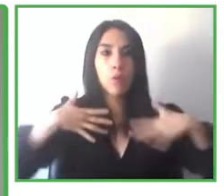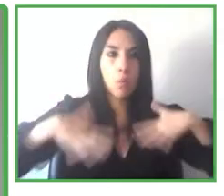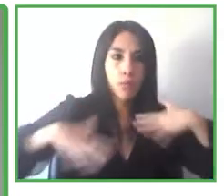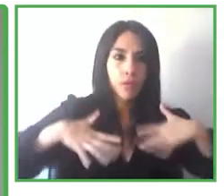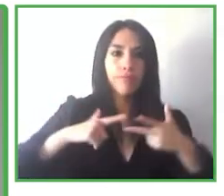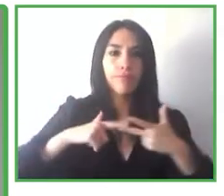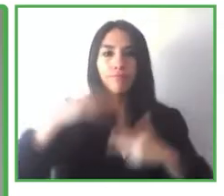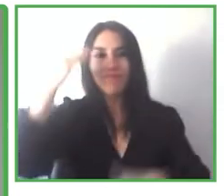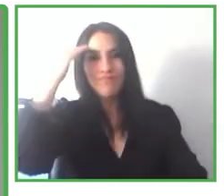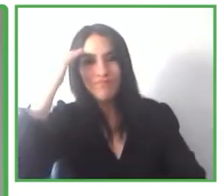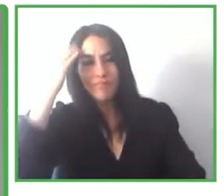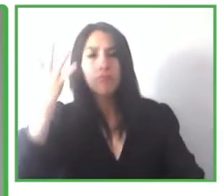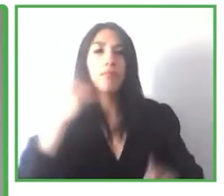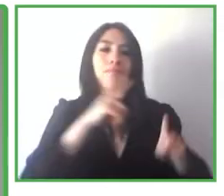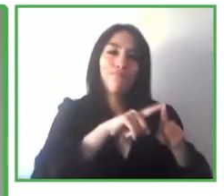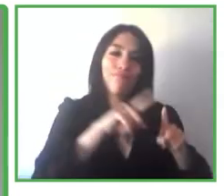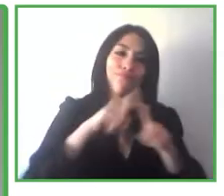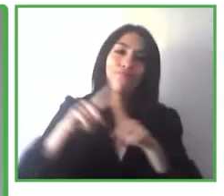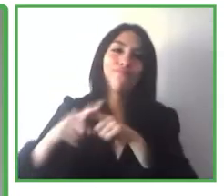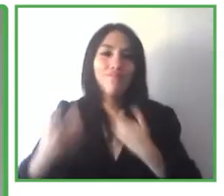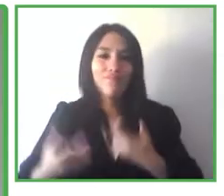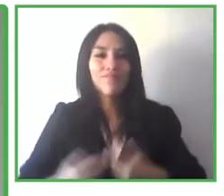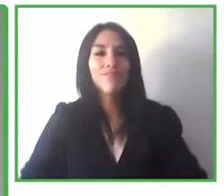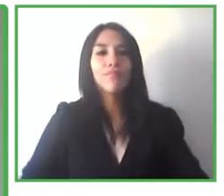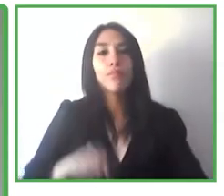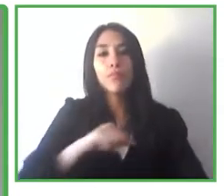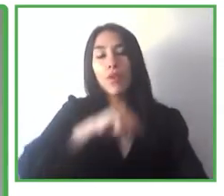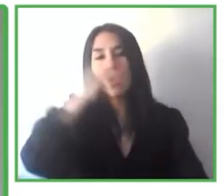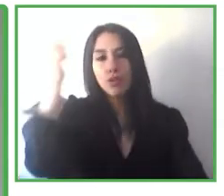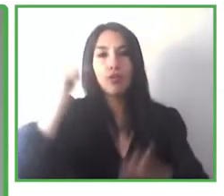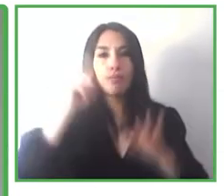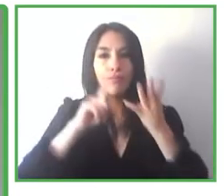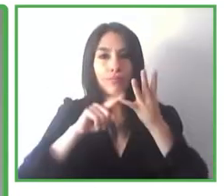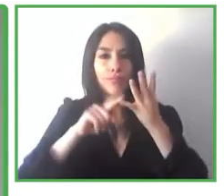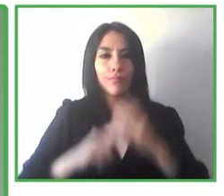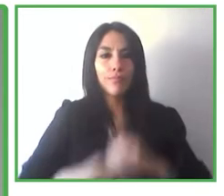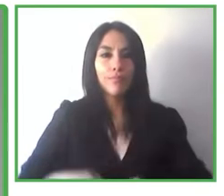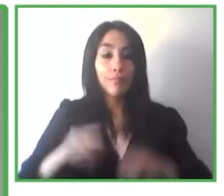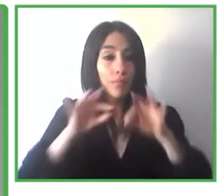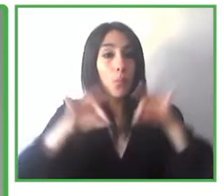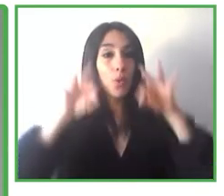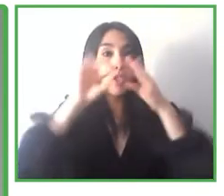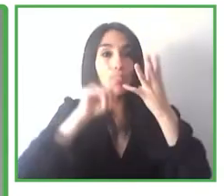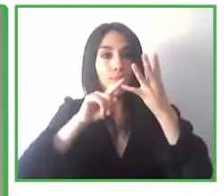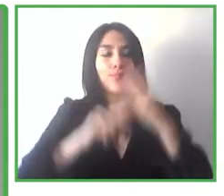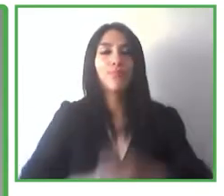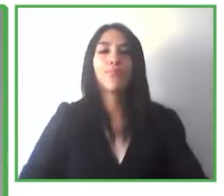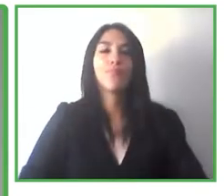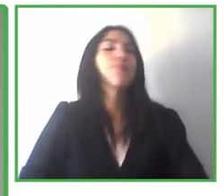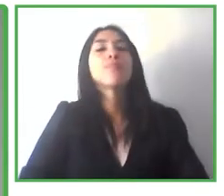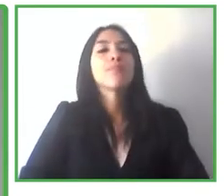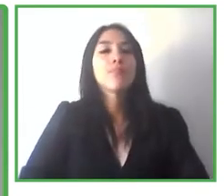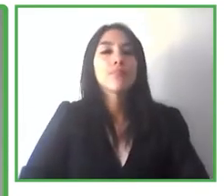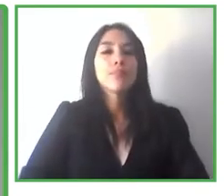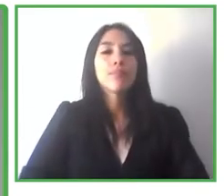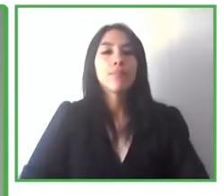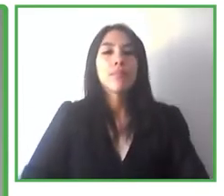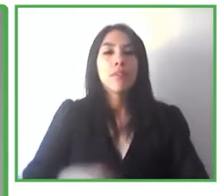Importantísimo también, quizá Jaisiel y Raúl puedan tocar en ello, puedan comentar un poco